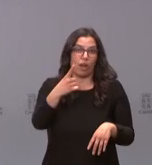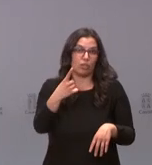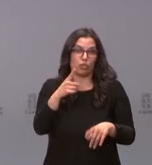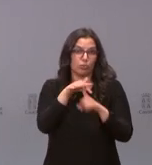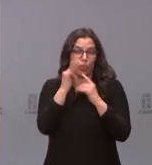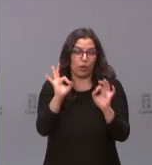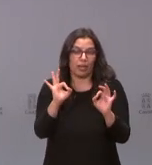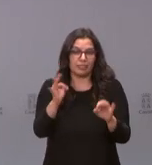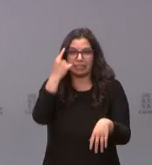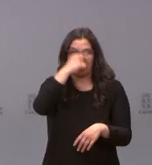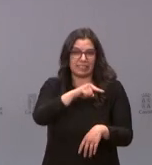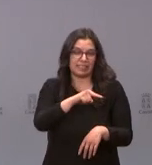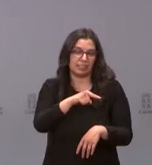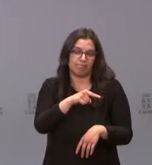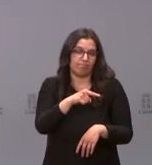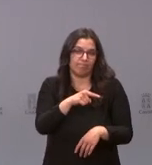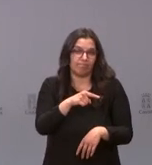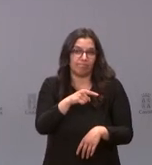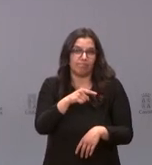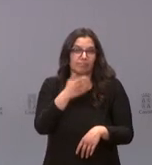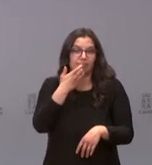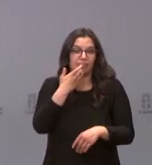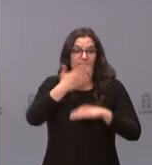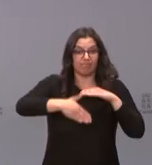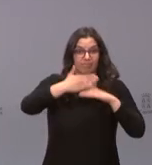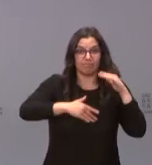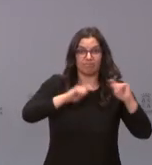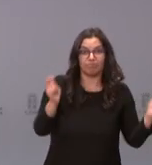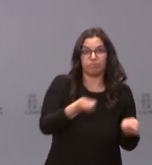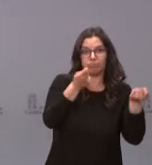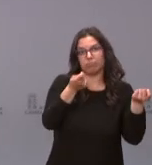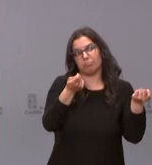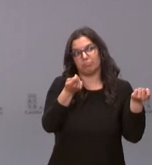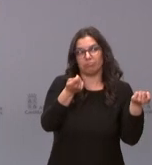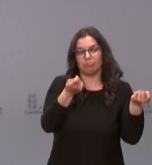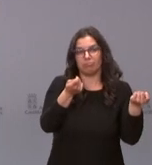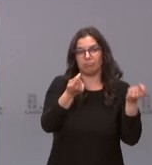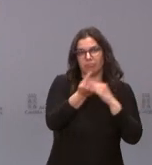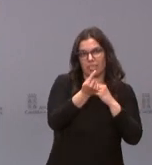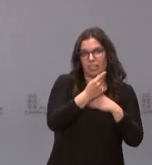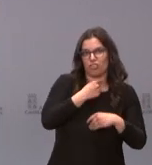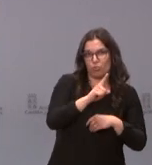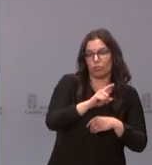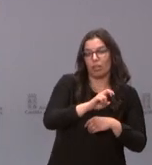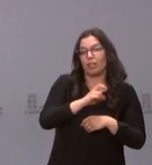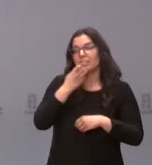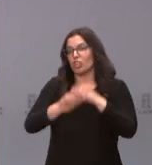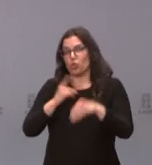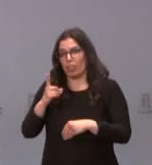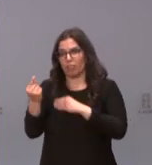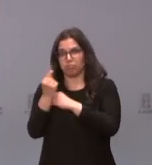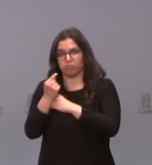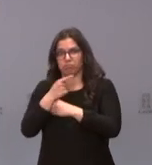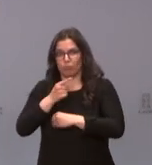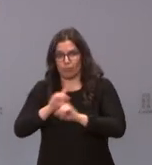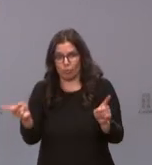esta situación. Sabemos muy bien que cuando se anuncian medidas restrictivas pues tienes críticas porque las anuncias, cuando no las anuncias las tienes porque no las